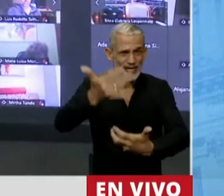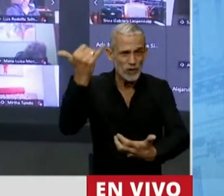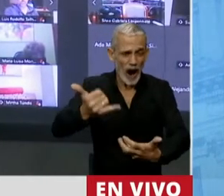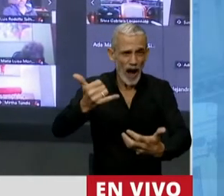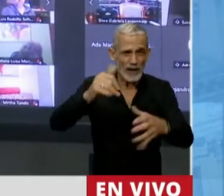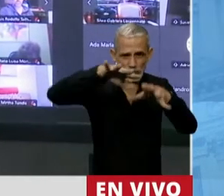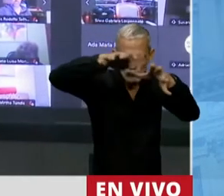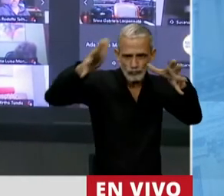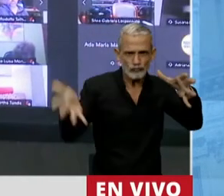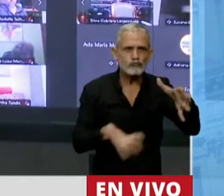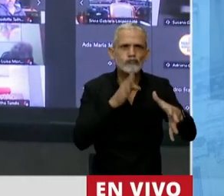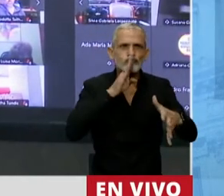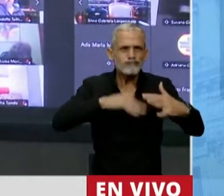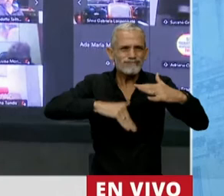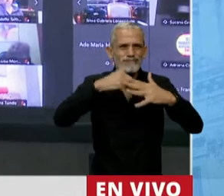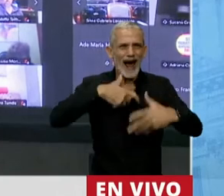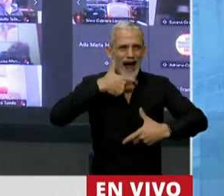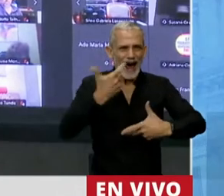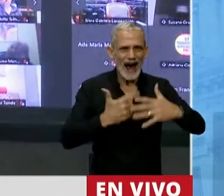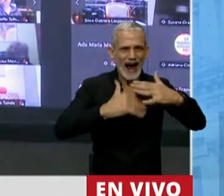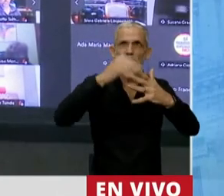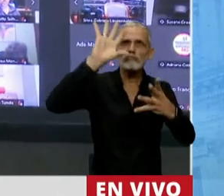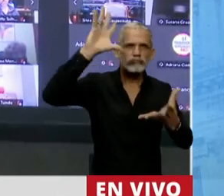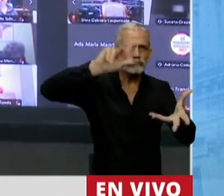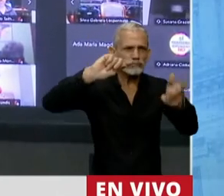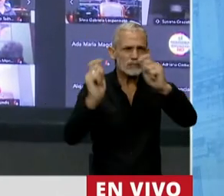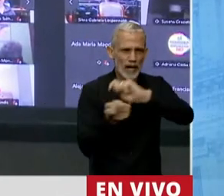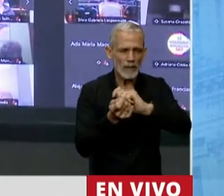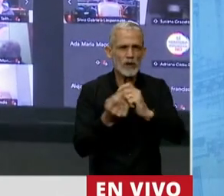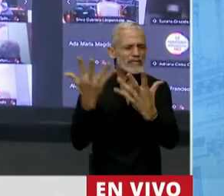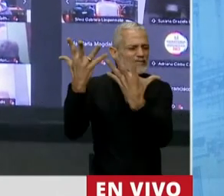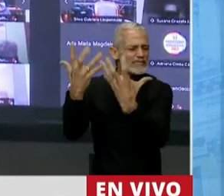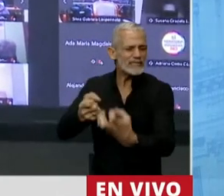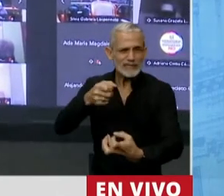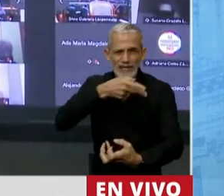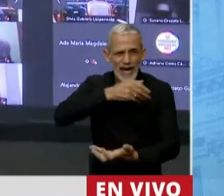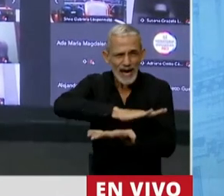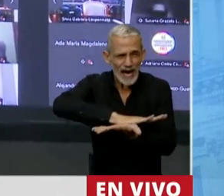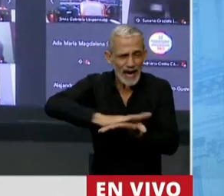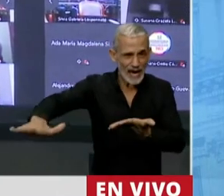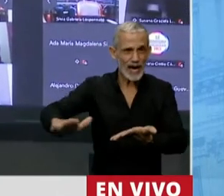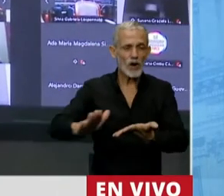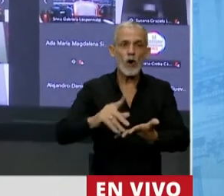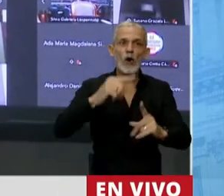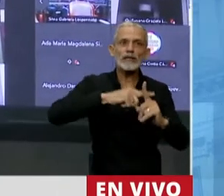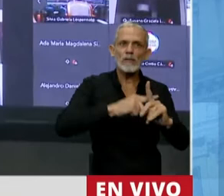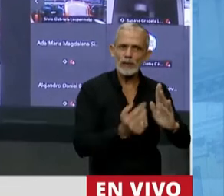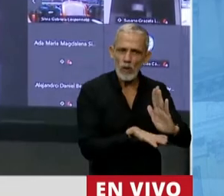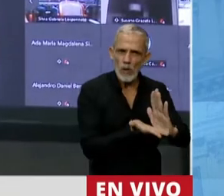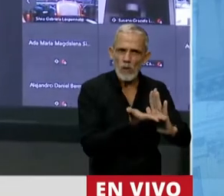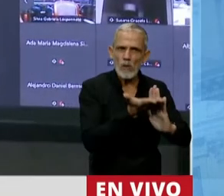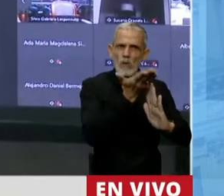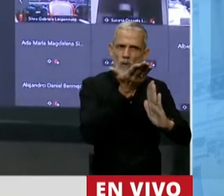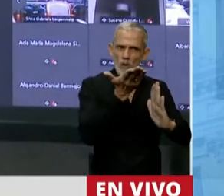cuando concurren los aspectos del cambio climático, las grandes sequías que aquí se han mencionado, el aumento de la temperatura,